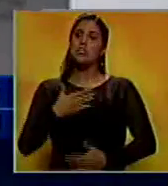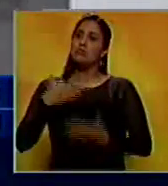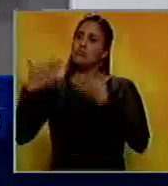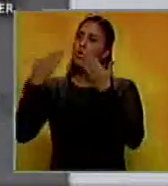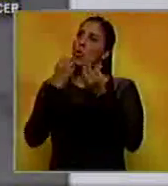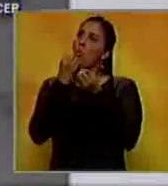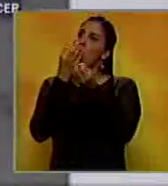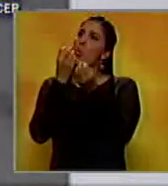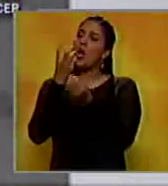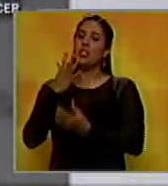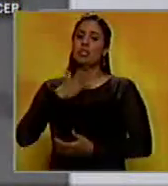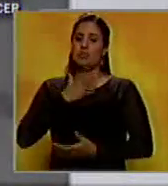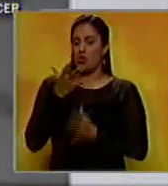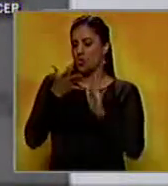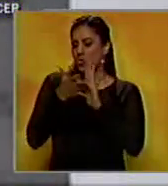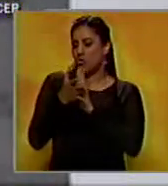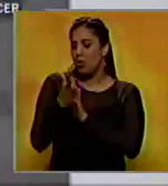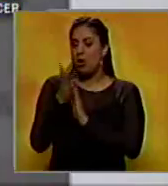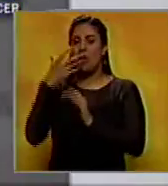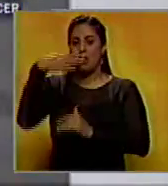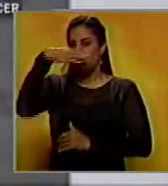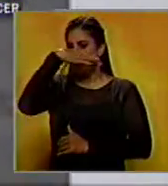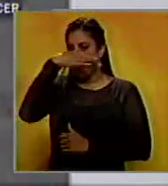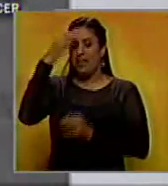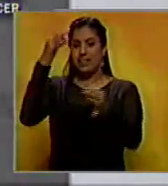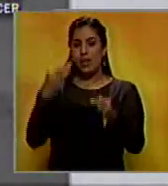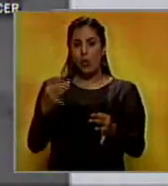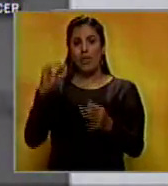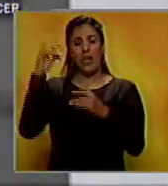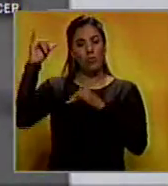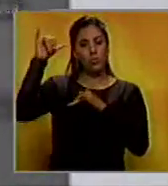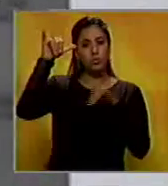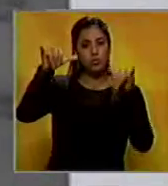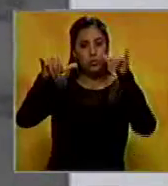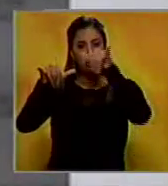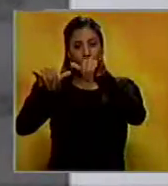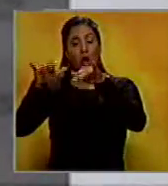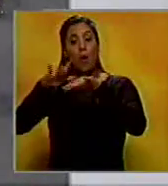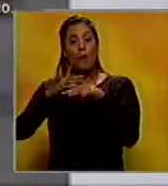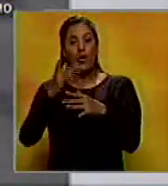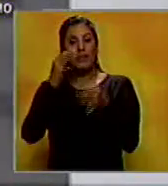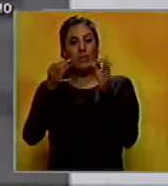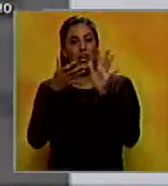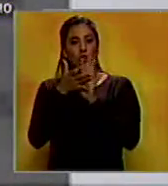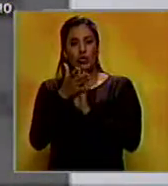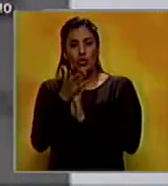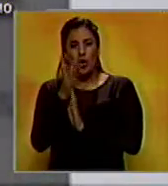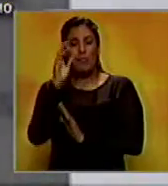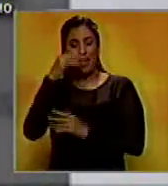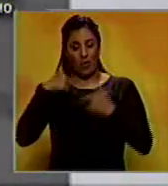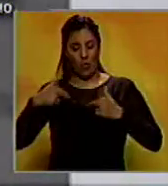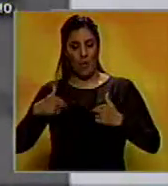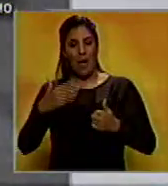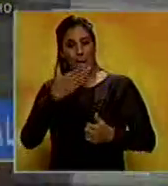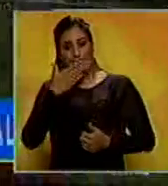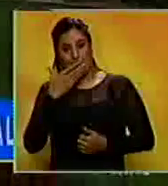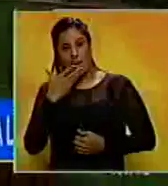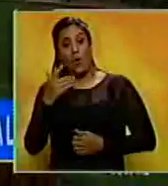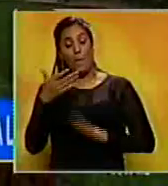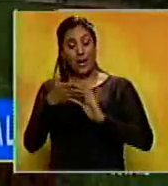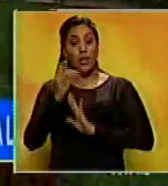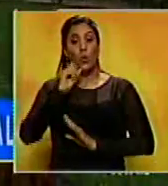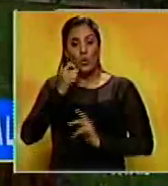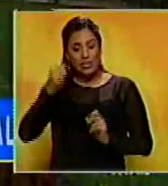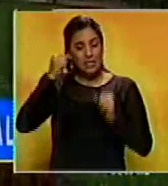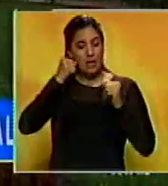compartir con Rusia hechos vinculados al terrorismo y la seguridad aérea. Esto ante lo que alega como razones humanitarias y para que